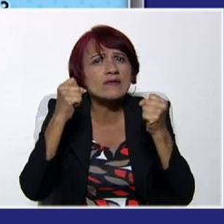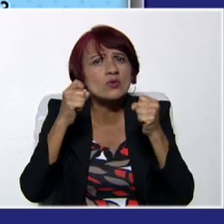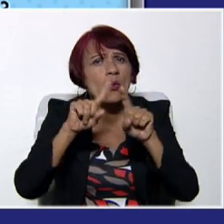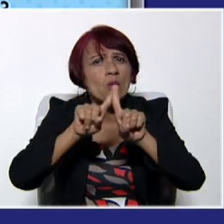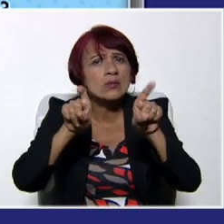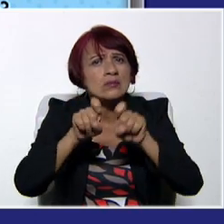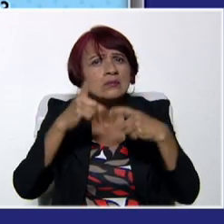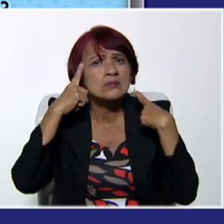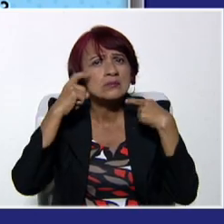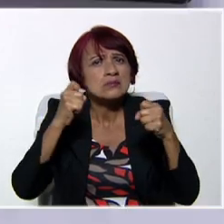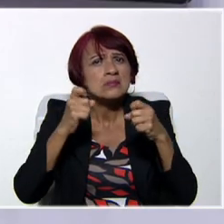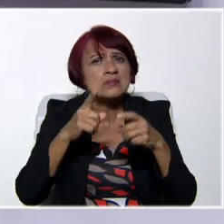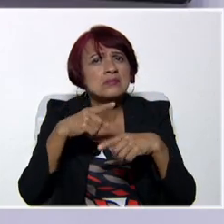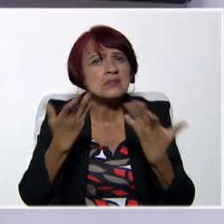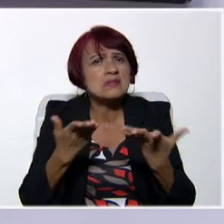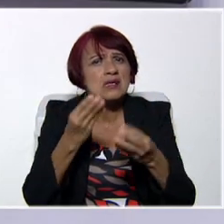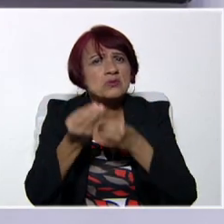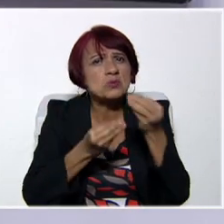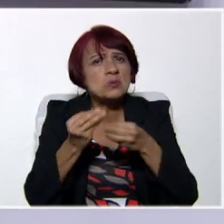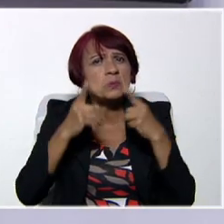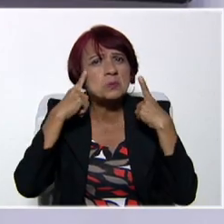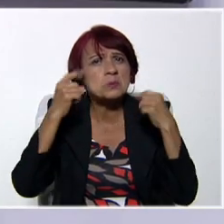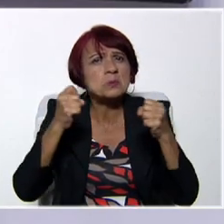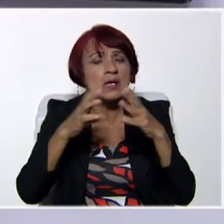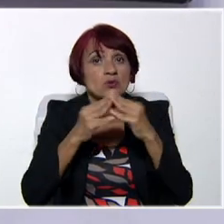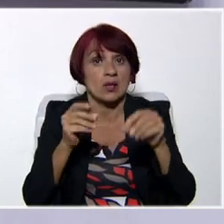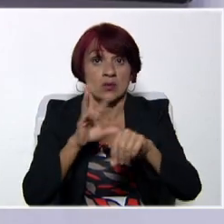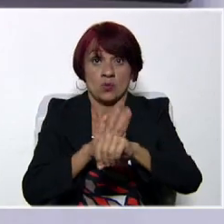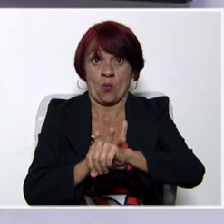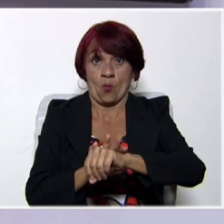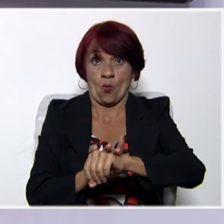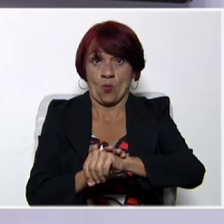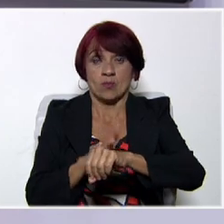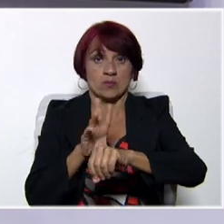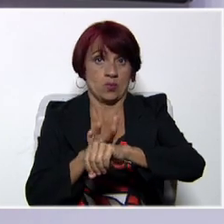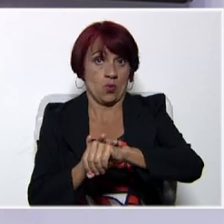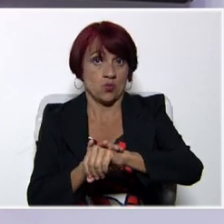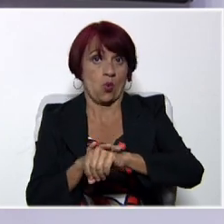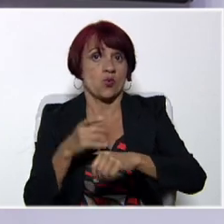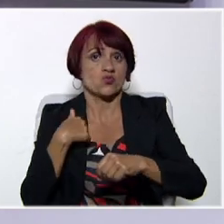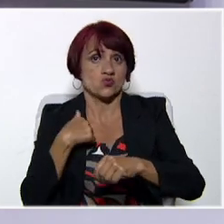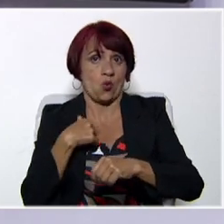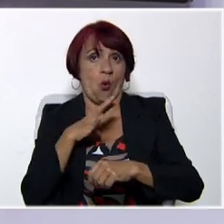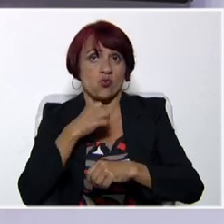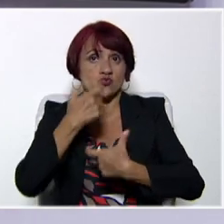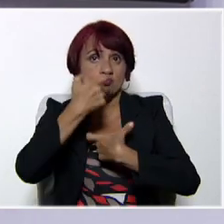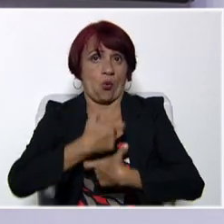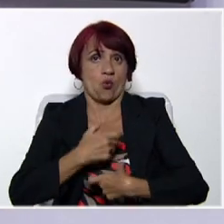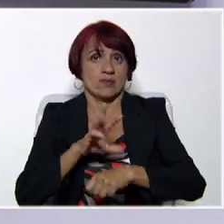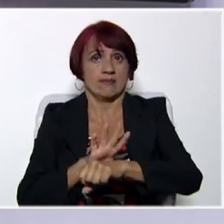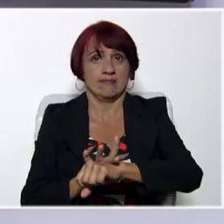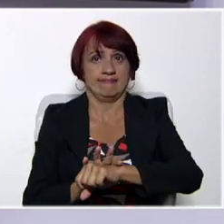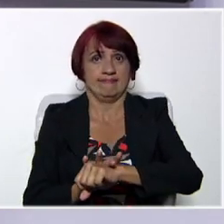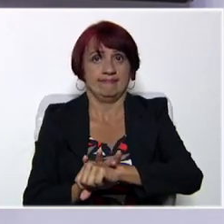profession? Respondemos si somos médicos o doctores, I am a doctor. Yo soy un doctor.